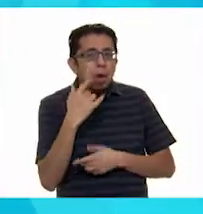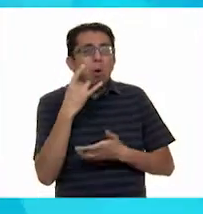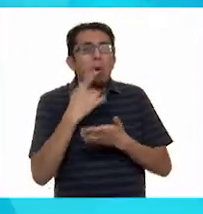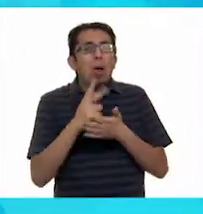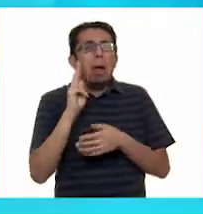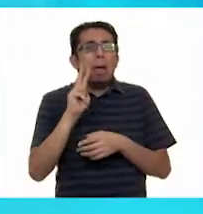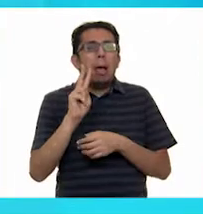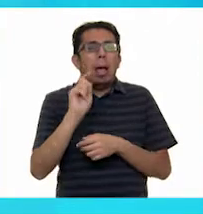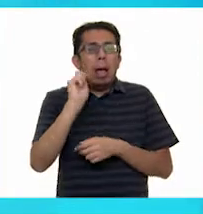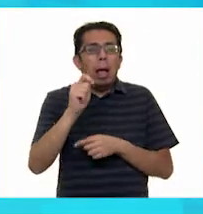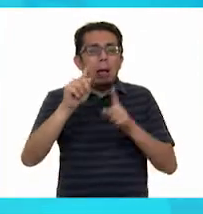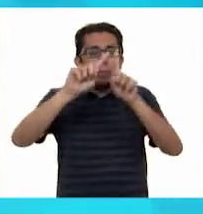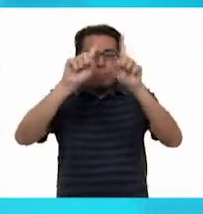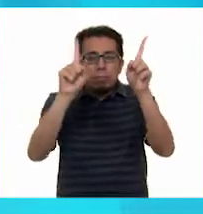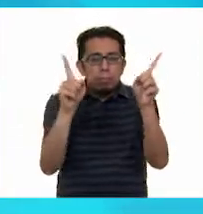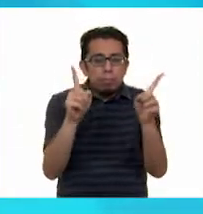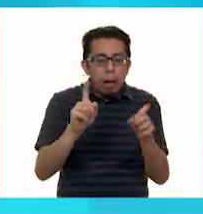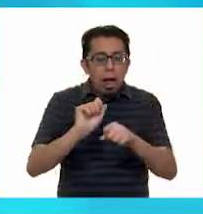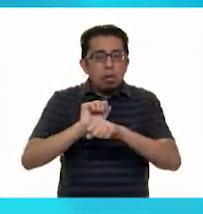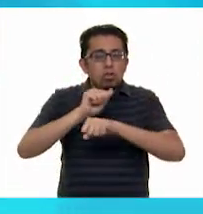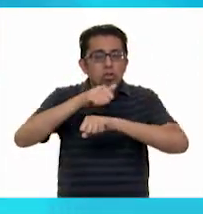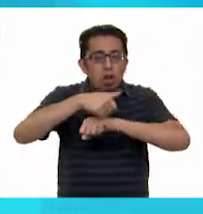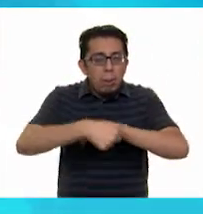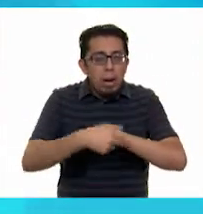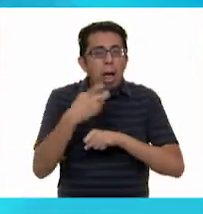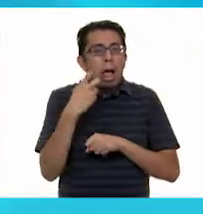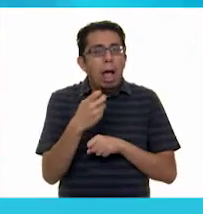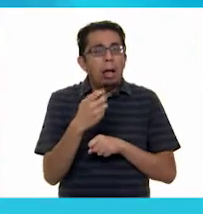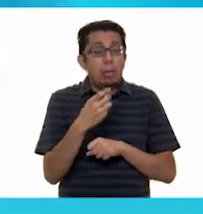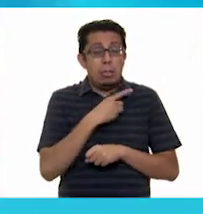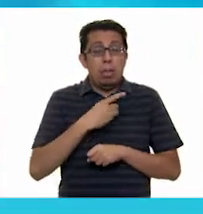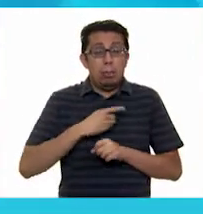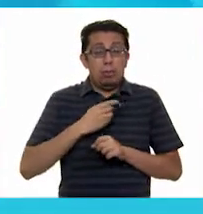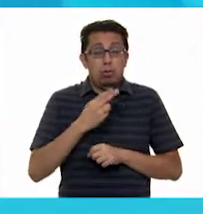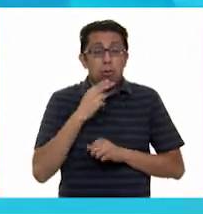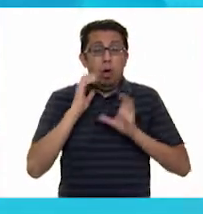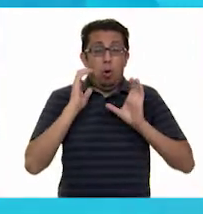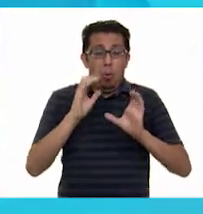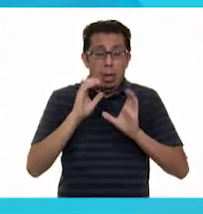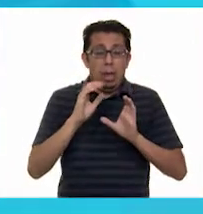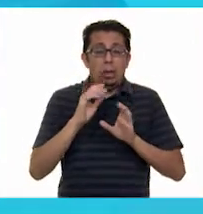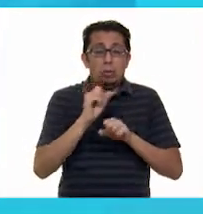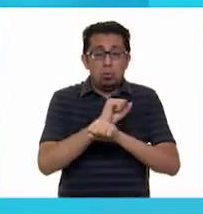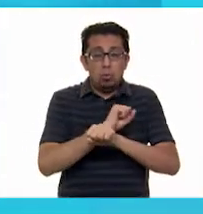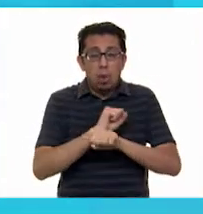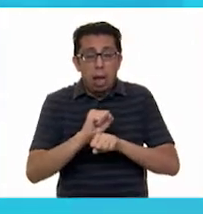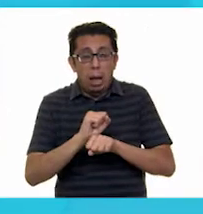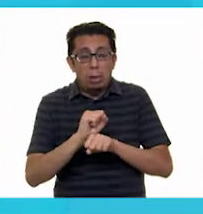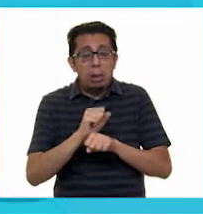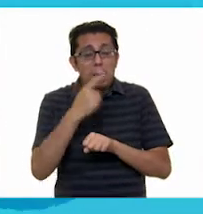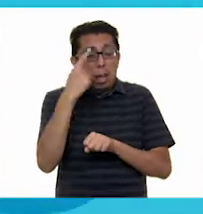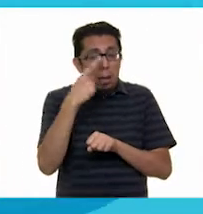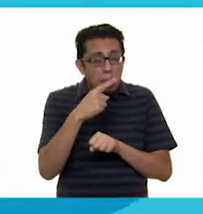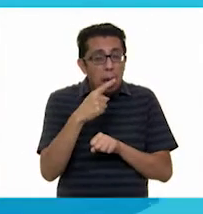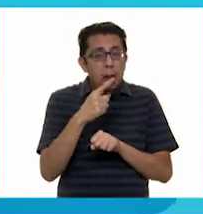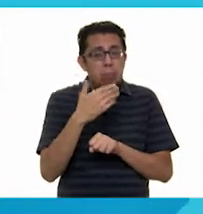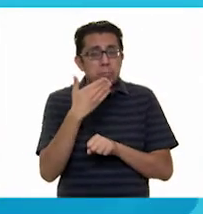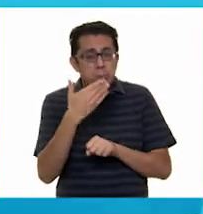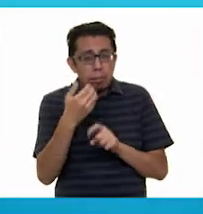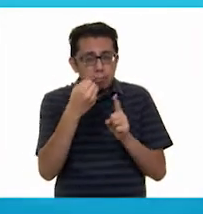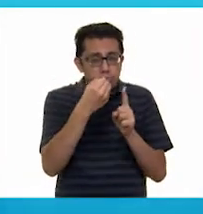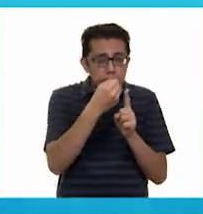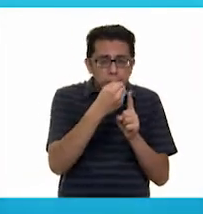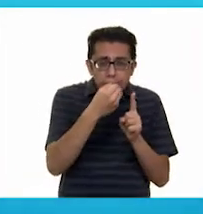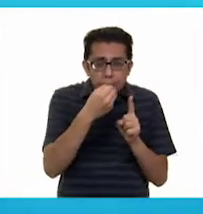la sombra. Este tipo de títeres debe ser manejado con mucho cuidado y delicadeza para darle el ritmo e intención